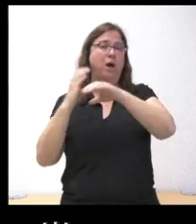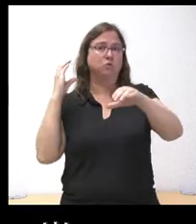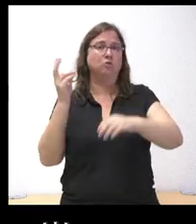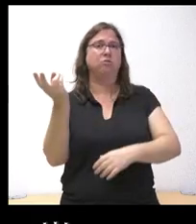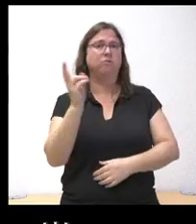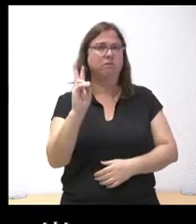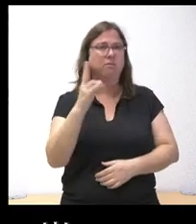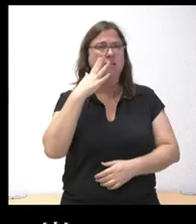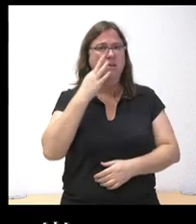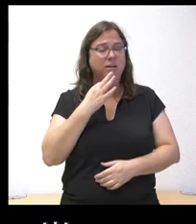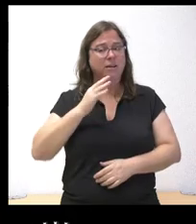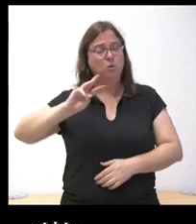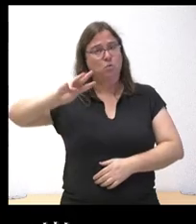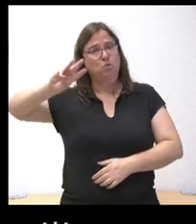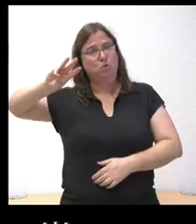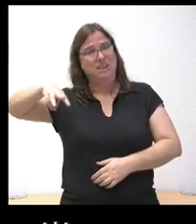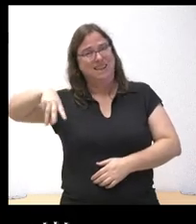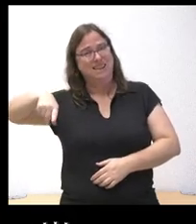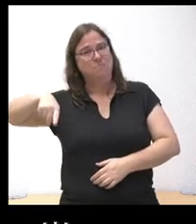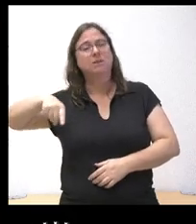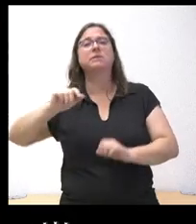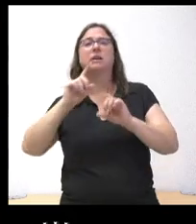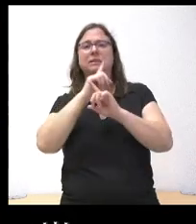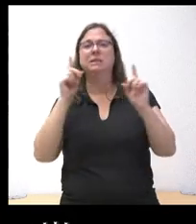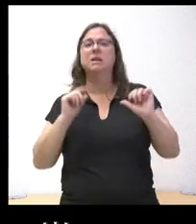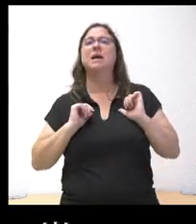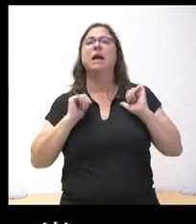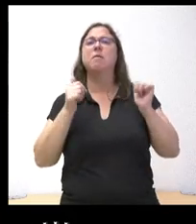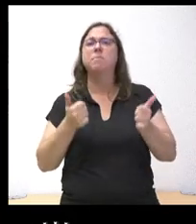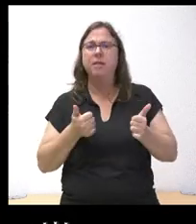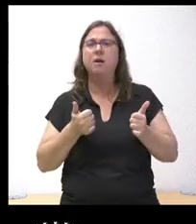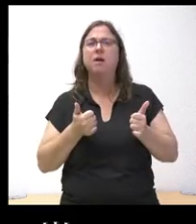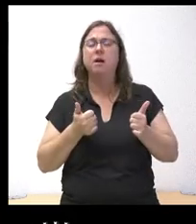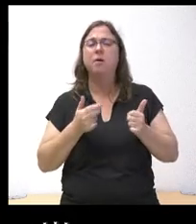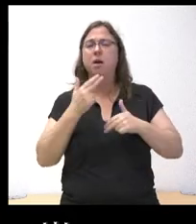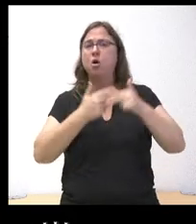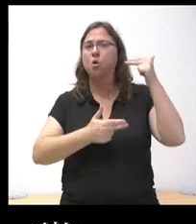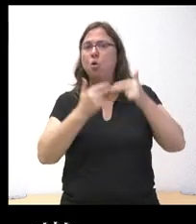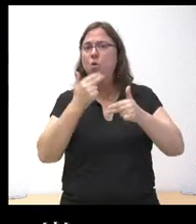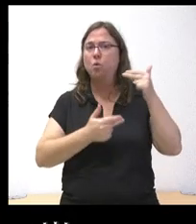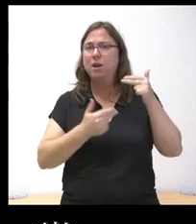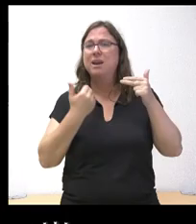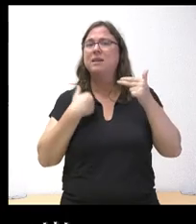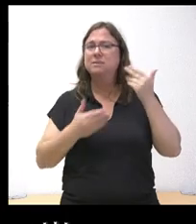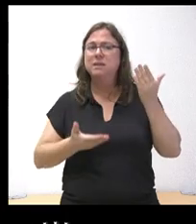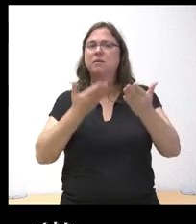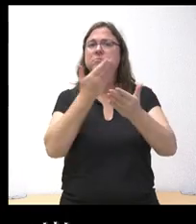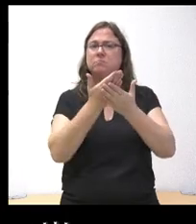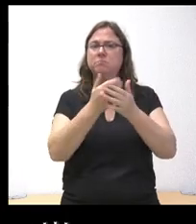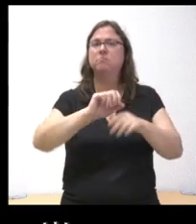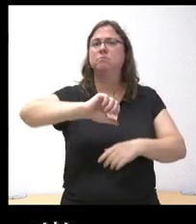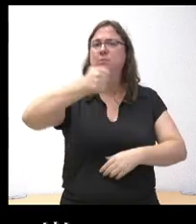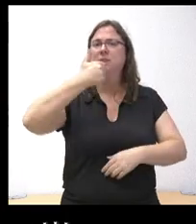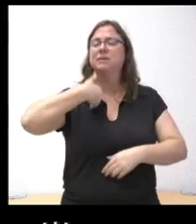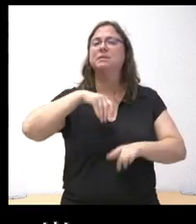Creo que en este tercer o último trimestre del año estaba previsto comenzar las obras. No sé si ya se ha licitado la obra y cómo